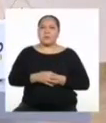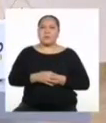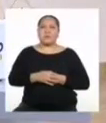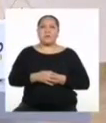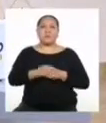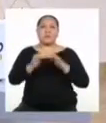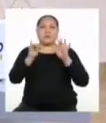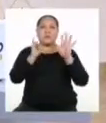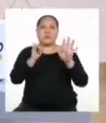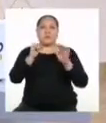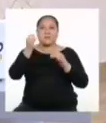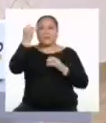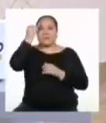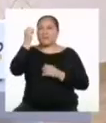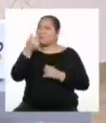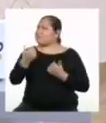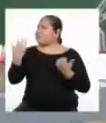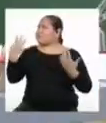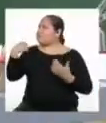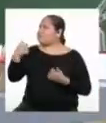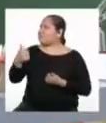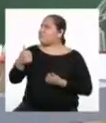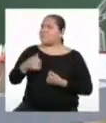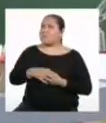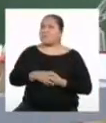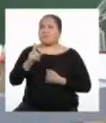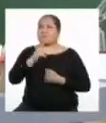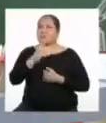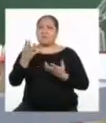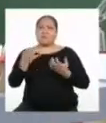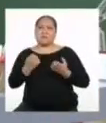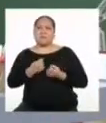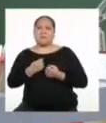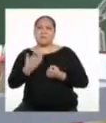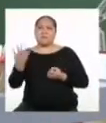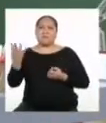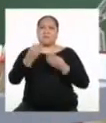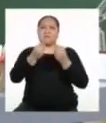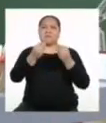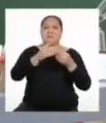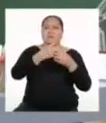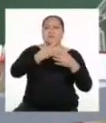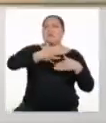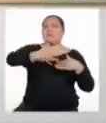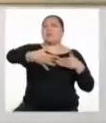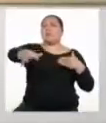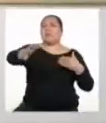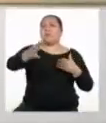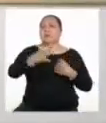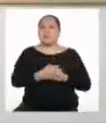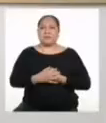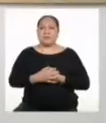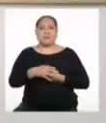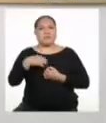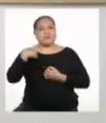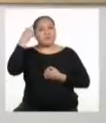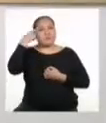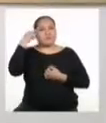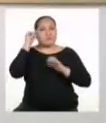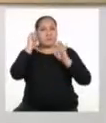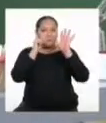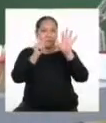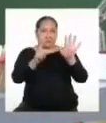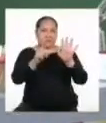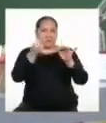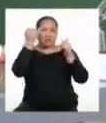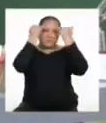Seis ideas. Suficiente, ¿no? Tampoco quiero que sea un texto instructivo tan largo. Me parece que seis ideas es